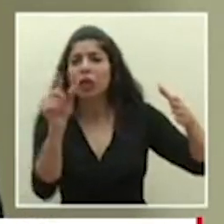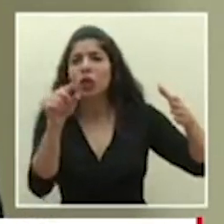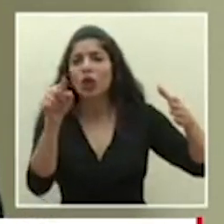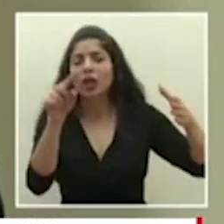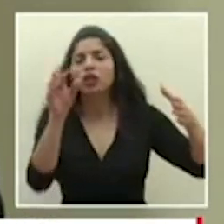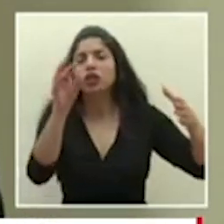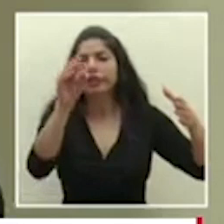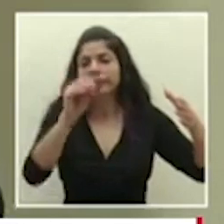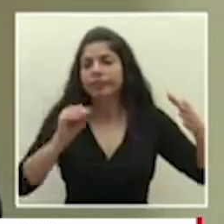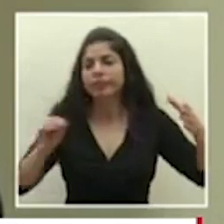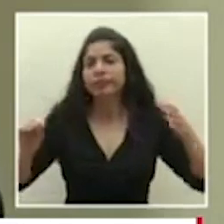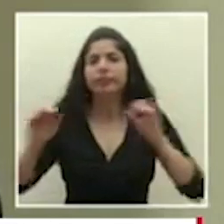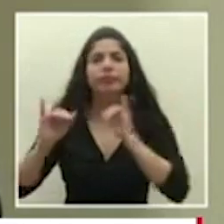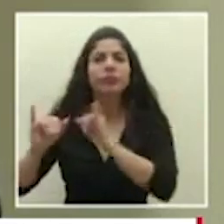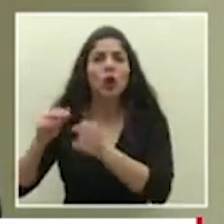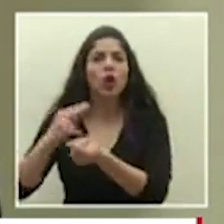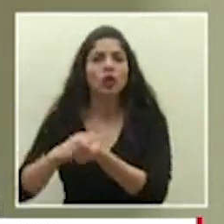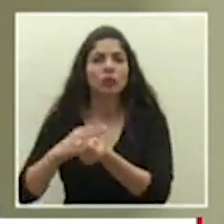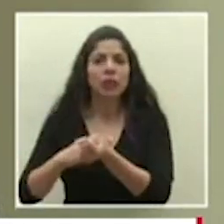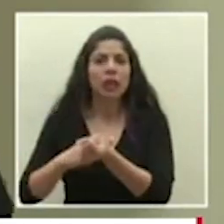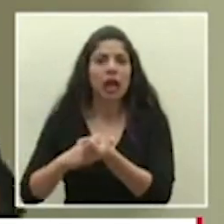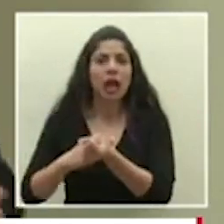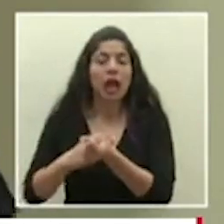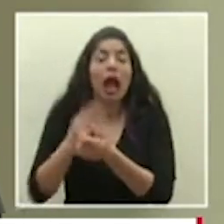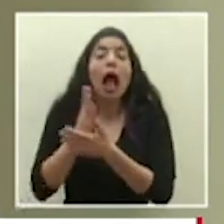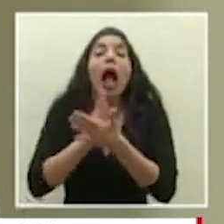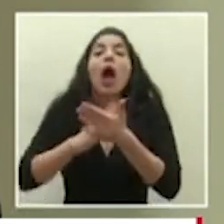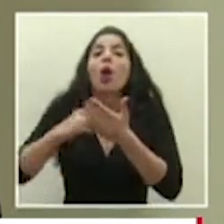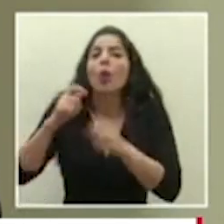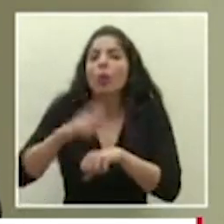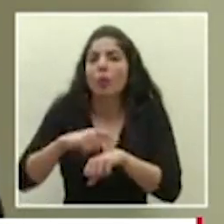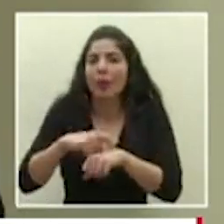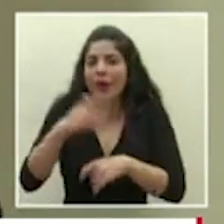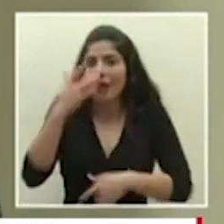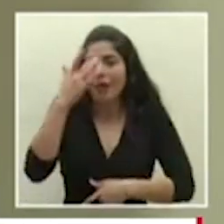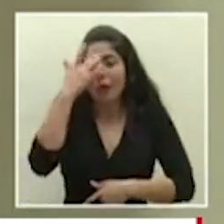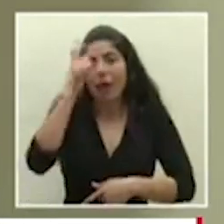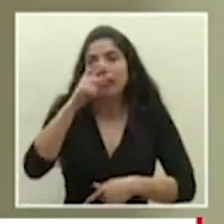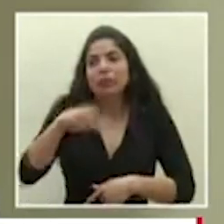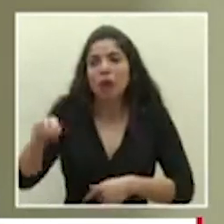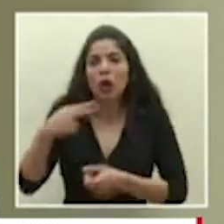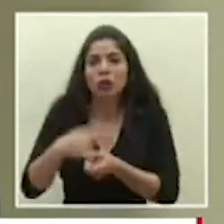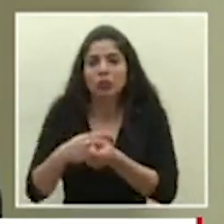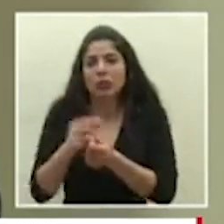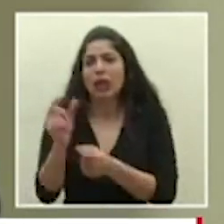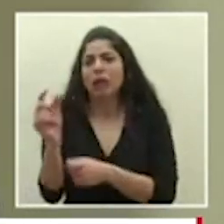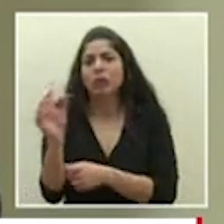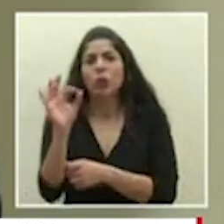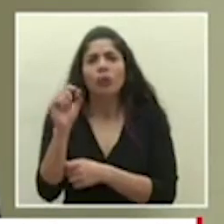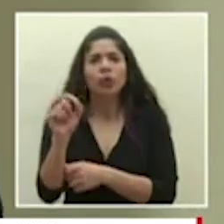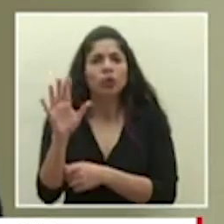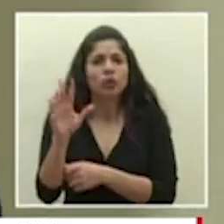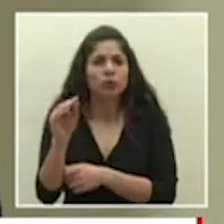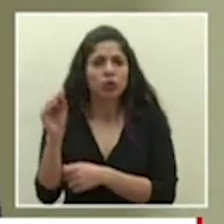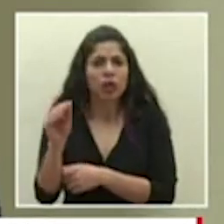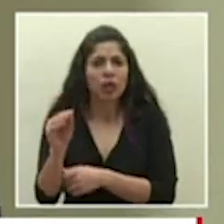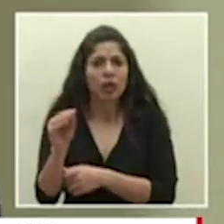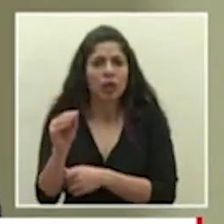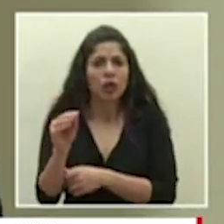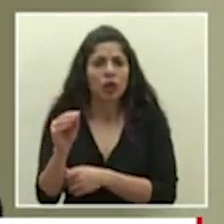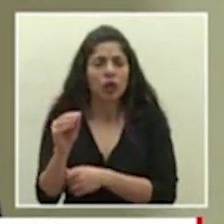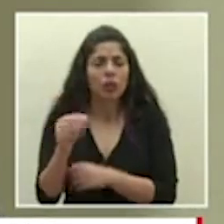internarse en un hospital en algún momento de su enfermedad y la tasa de